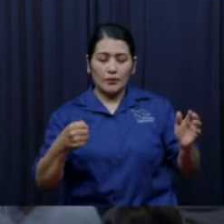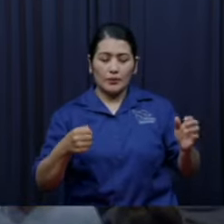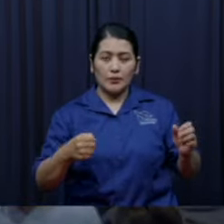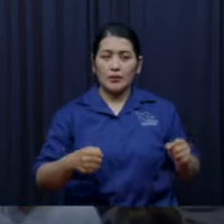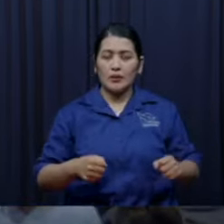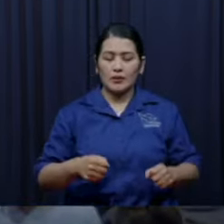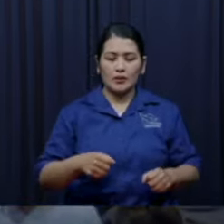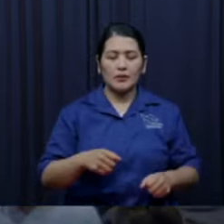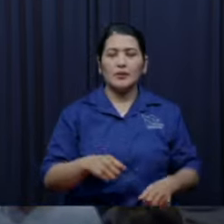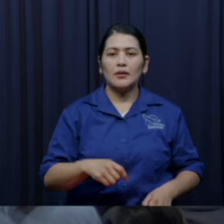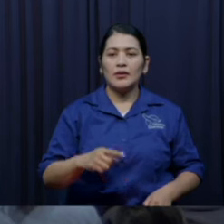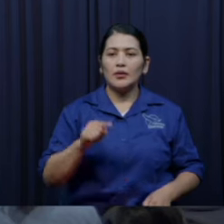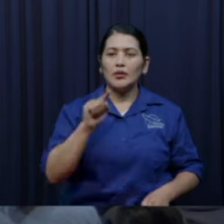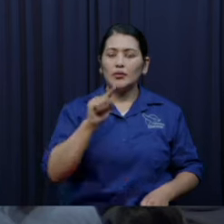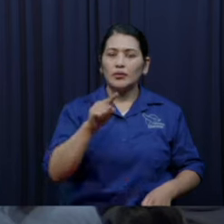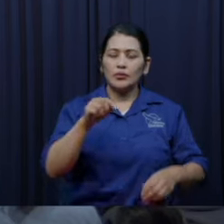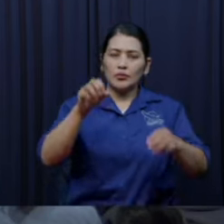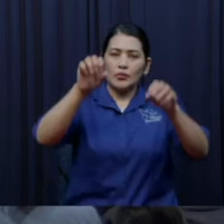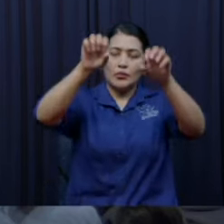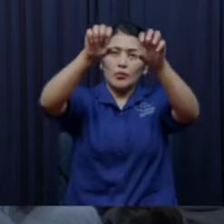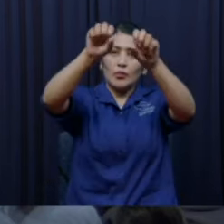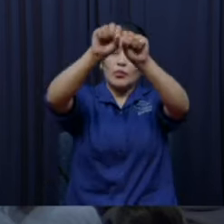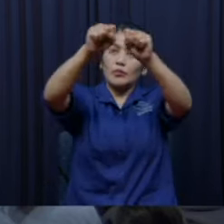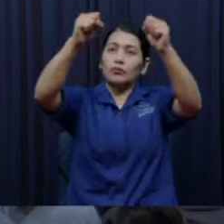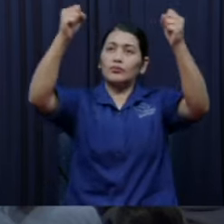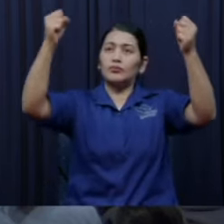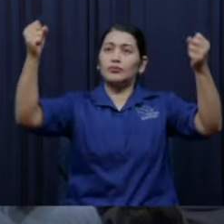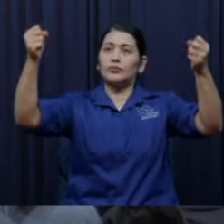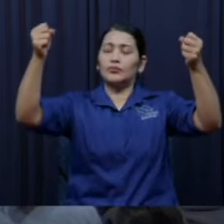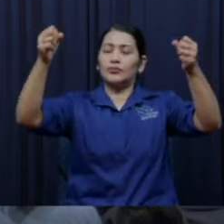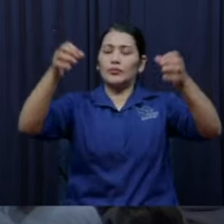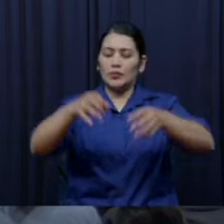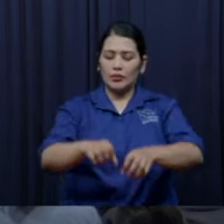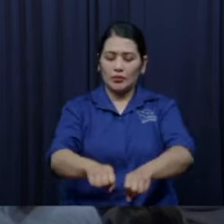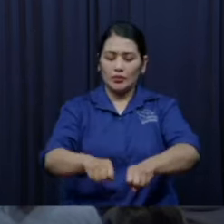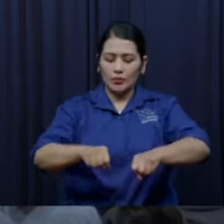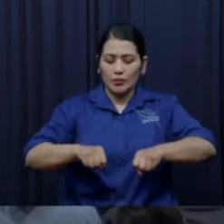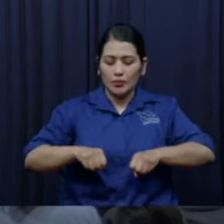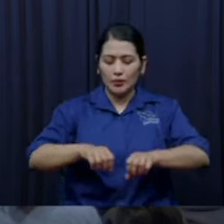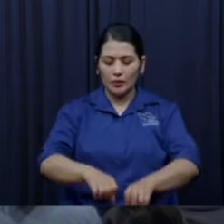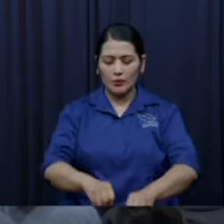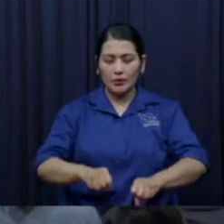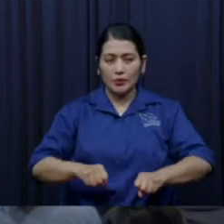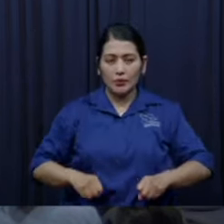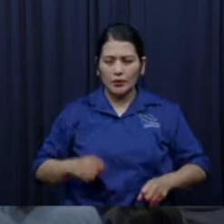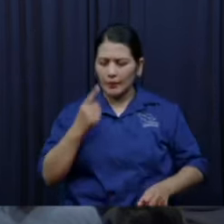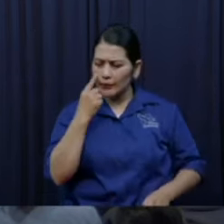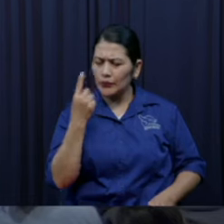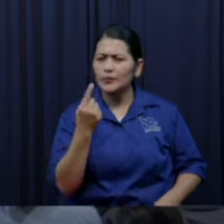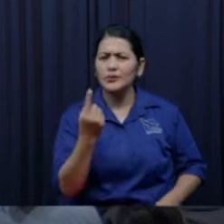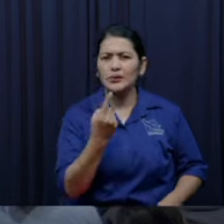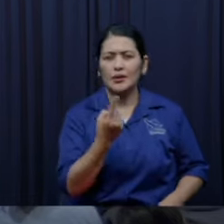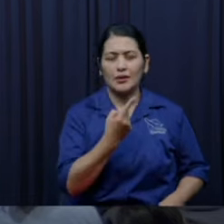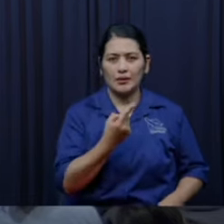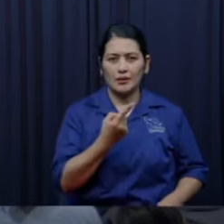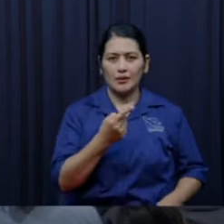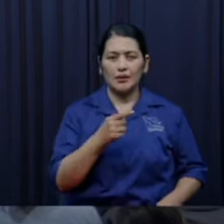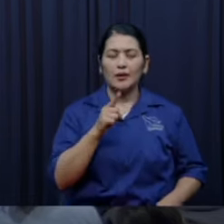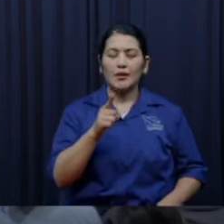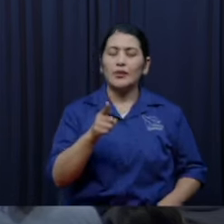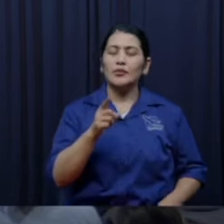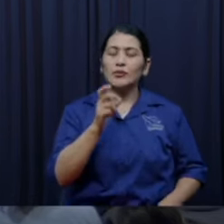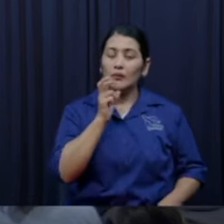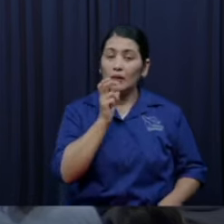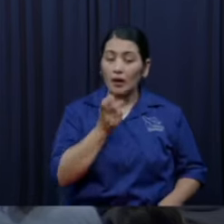todo te vas a dar tremendas sorpresas verdad es que uno se va a traer las